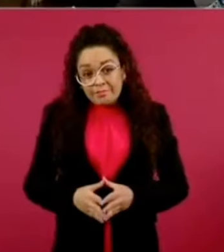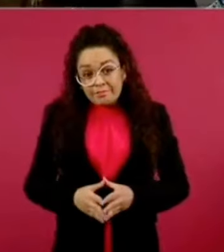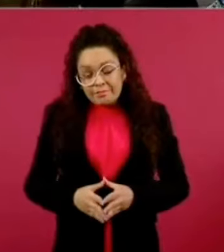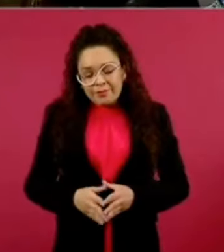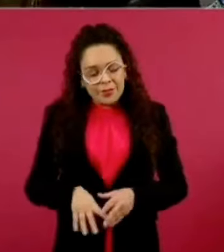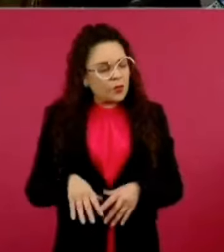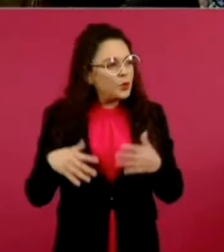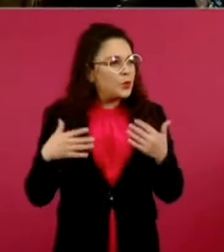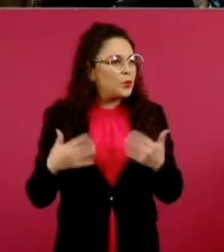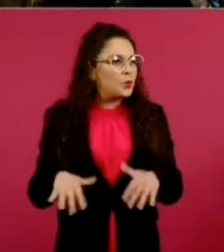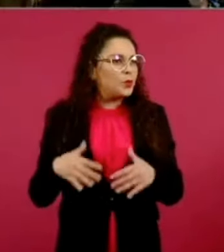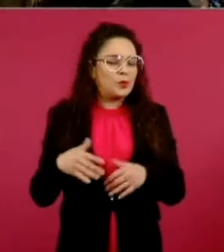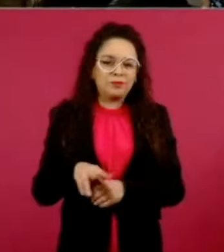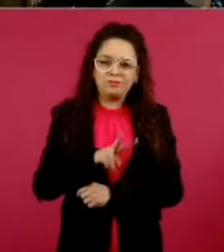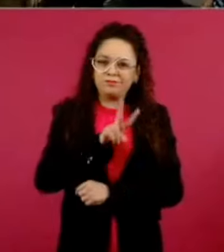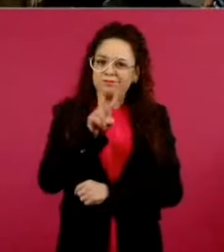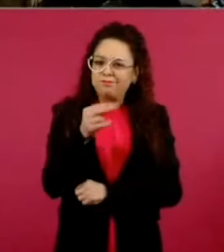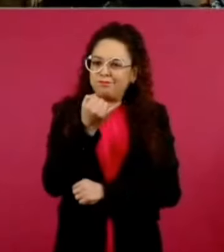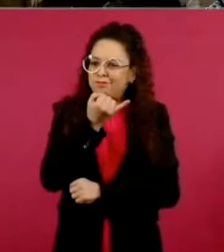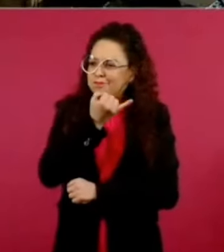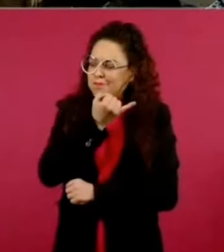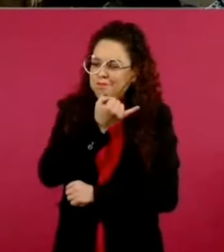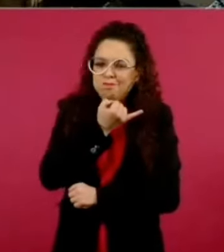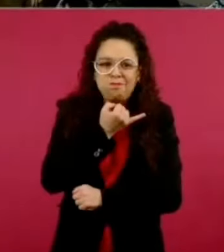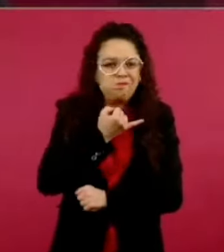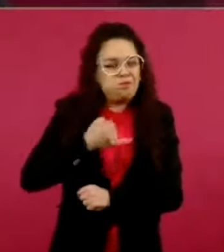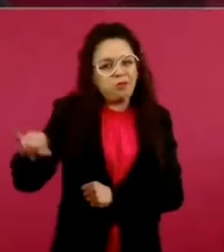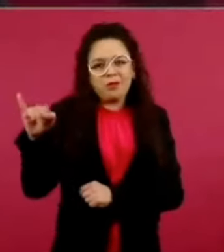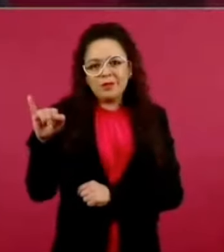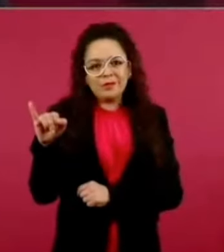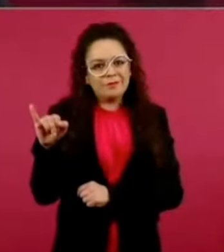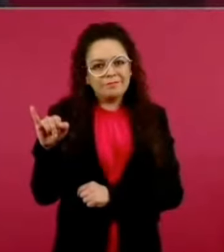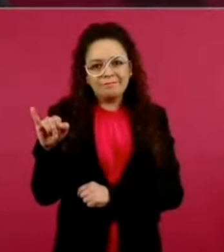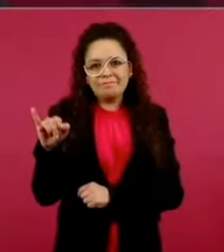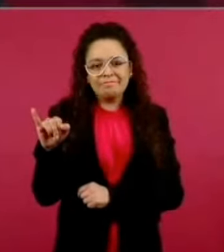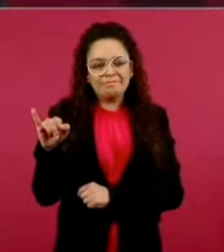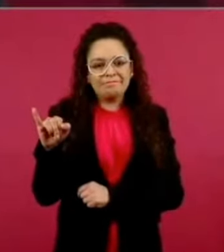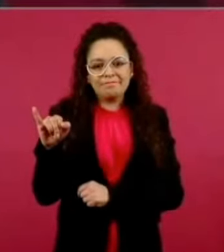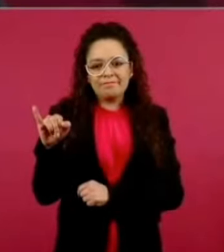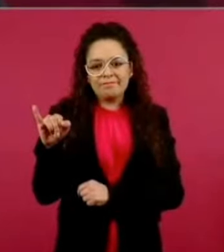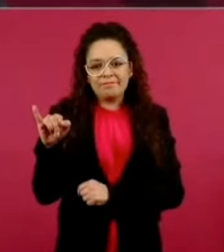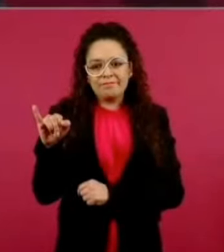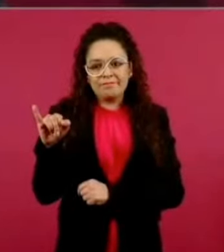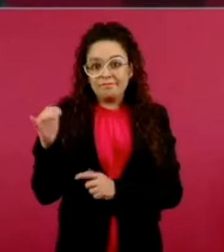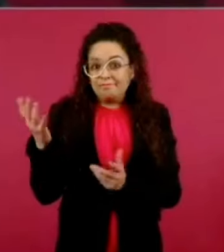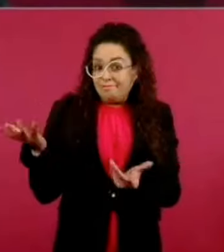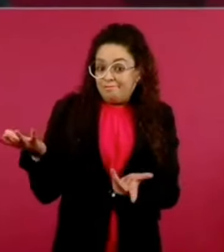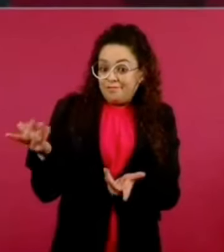nivel político